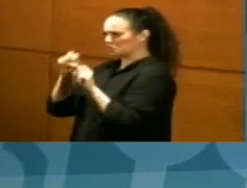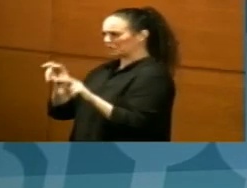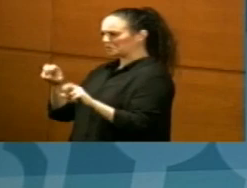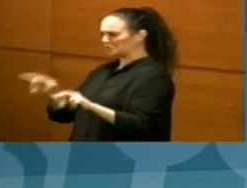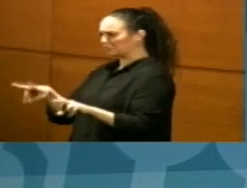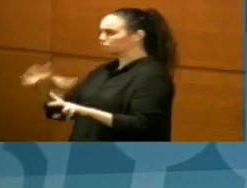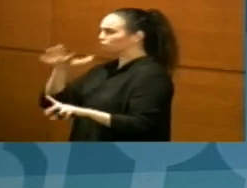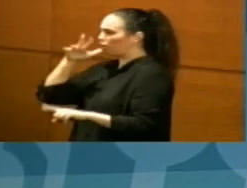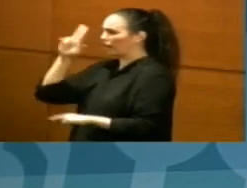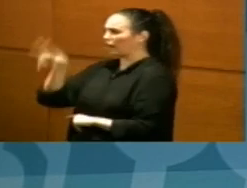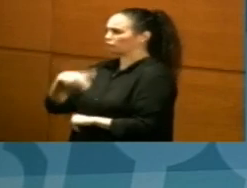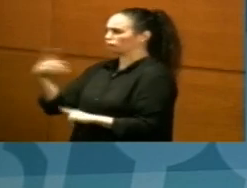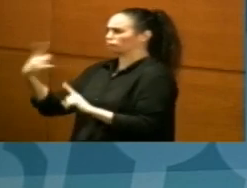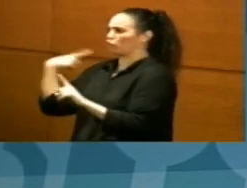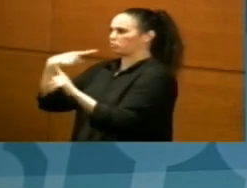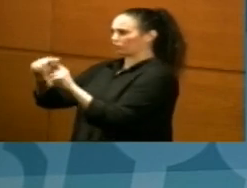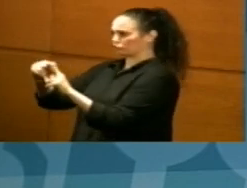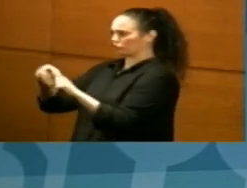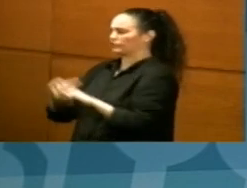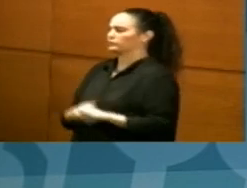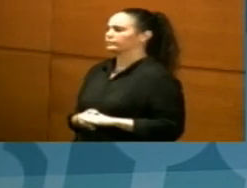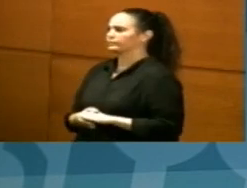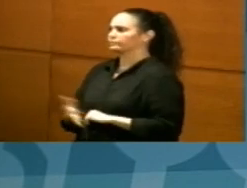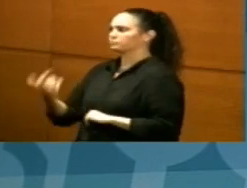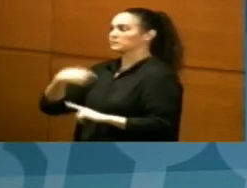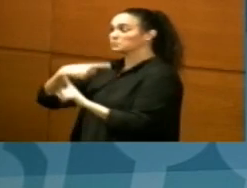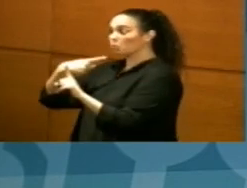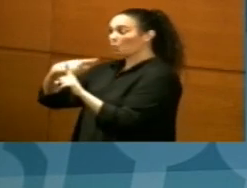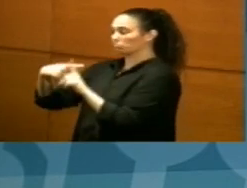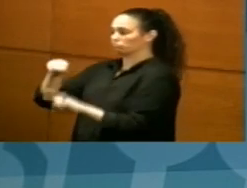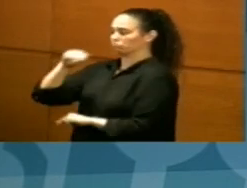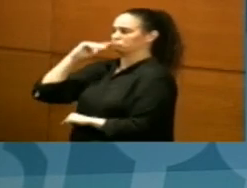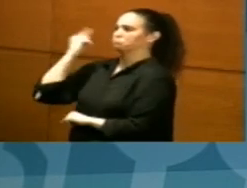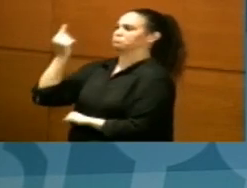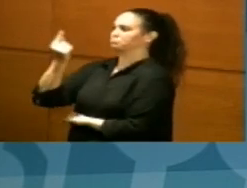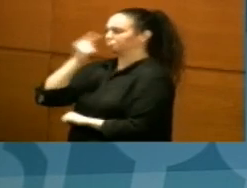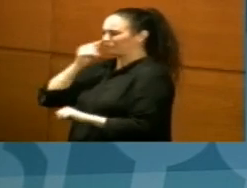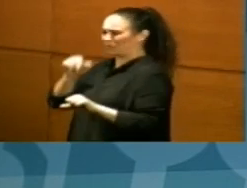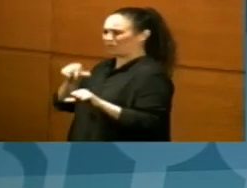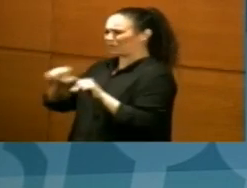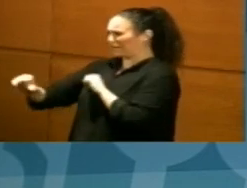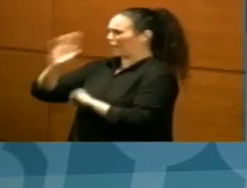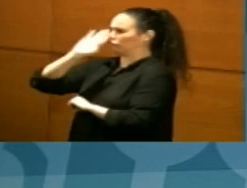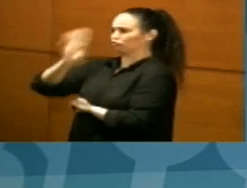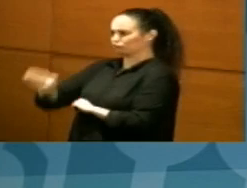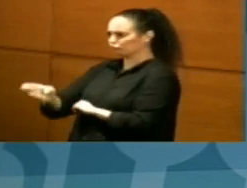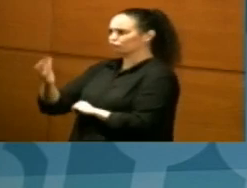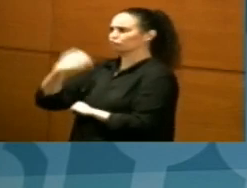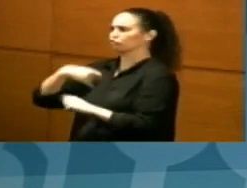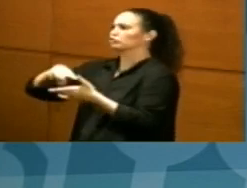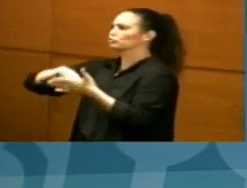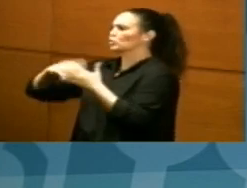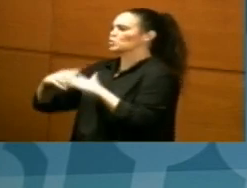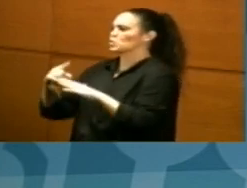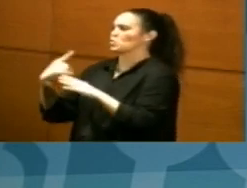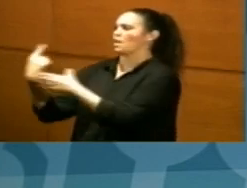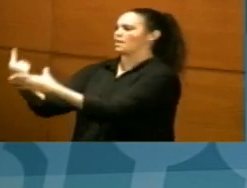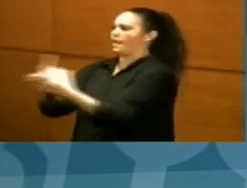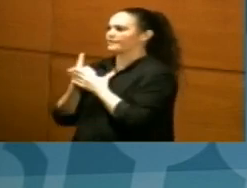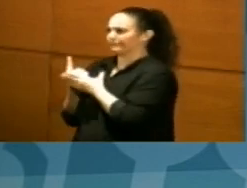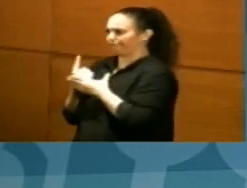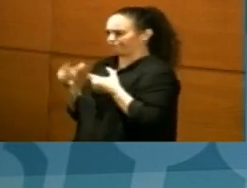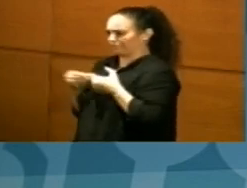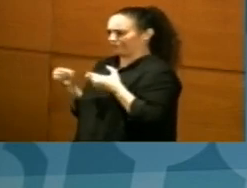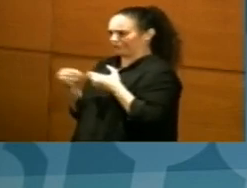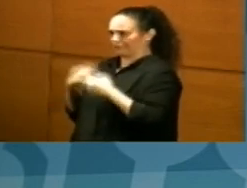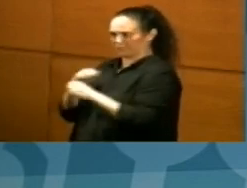positivo. Nada más conocer este resultado positivo, hemos activado diversas medidas, entre ellas el aislar al paciente siguiendo el